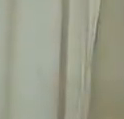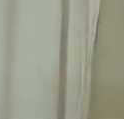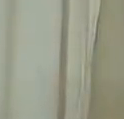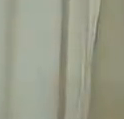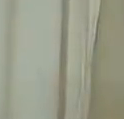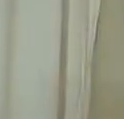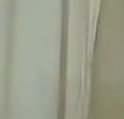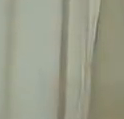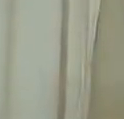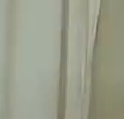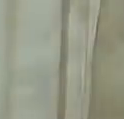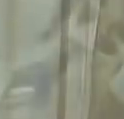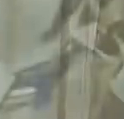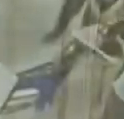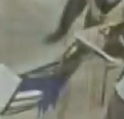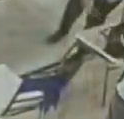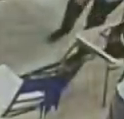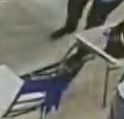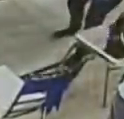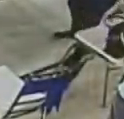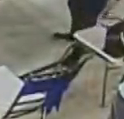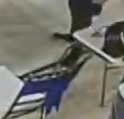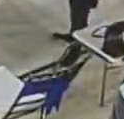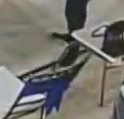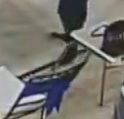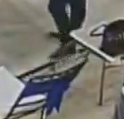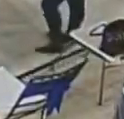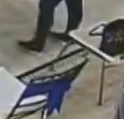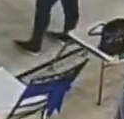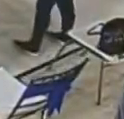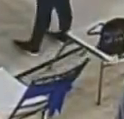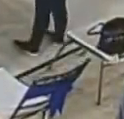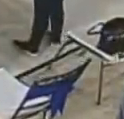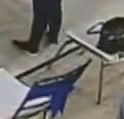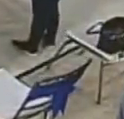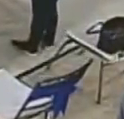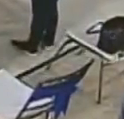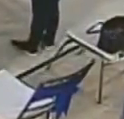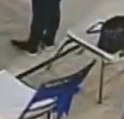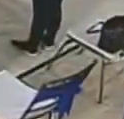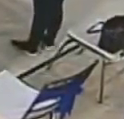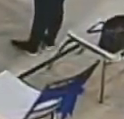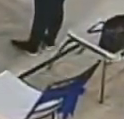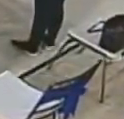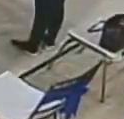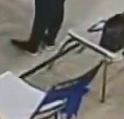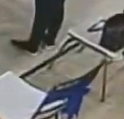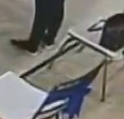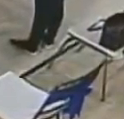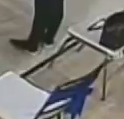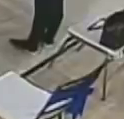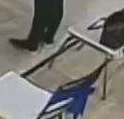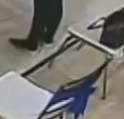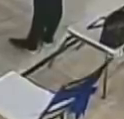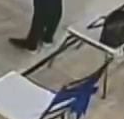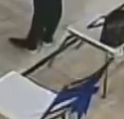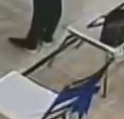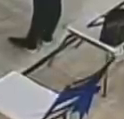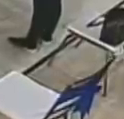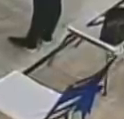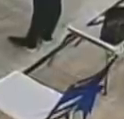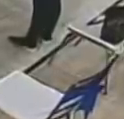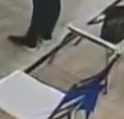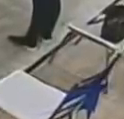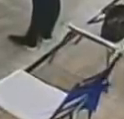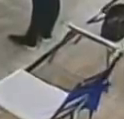ejercicio de la democracia directa que tendrá una articulación con una agenda orgánica de trabajo es el parto de lo nuevo